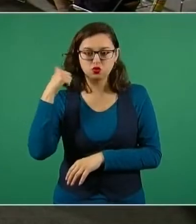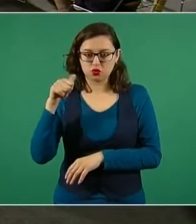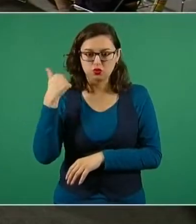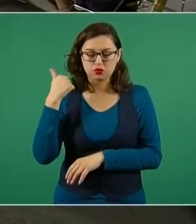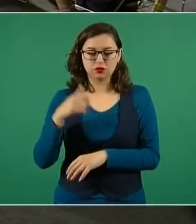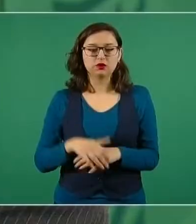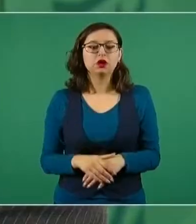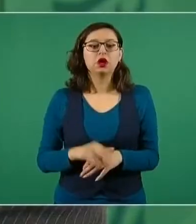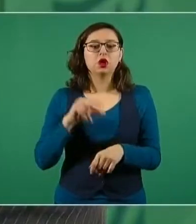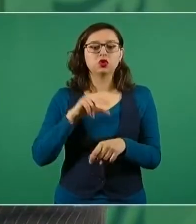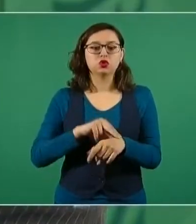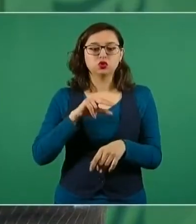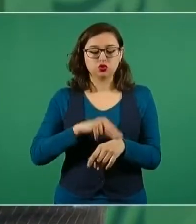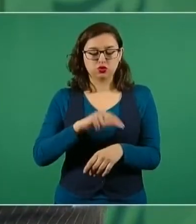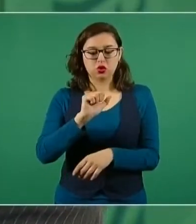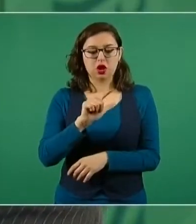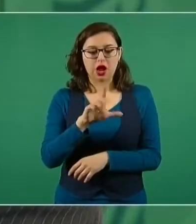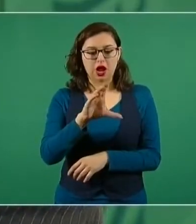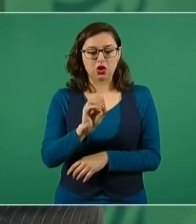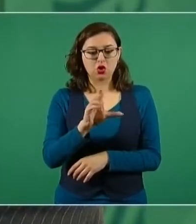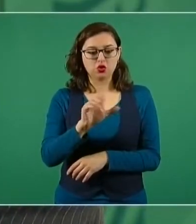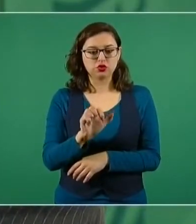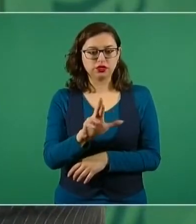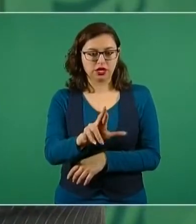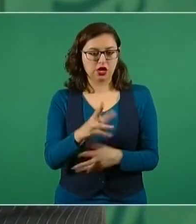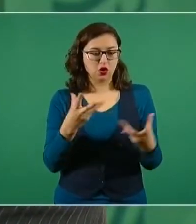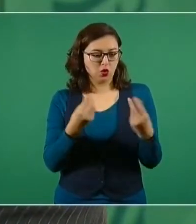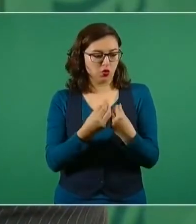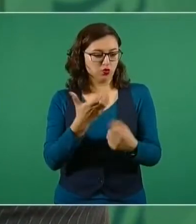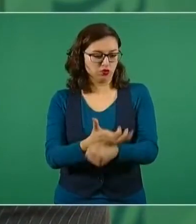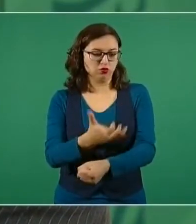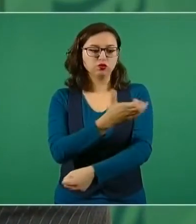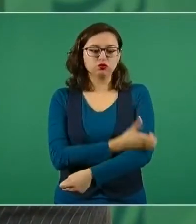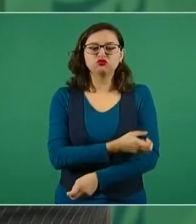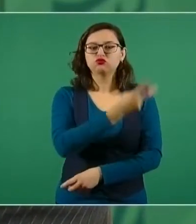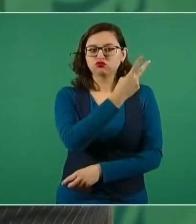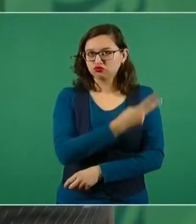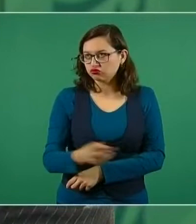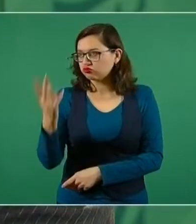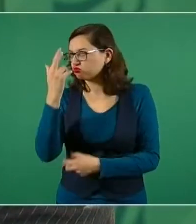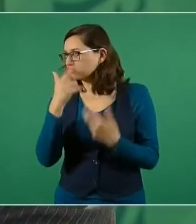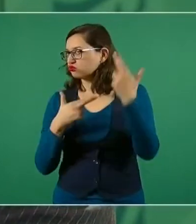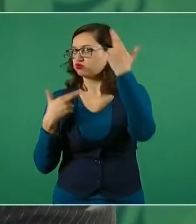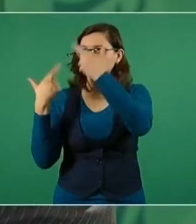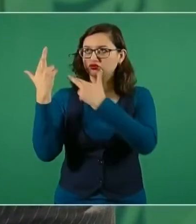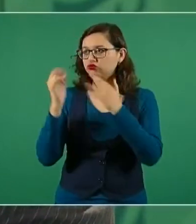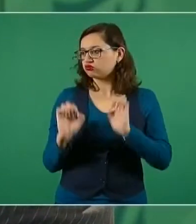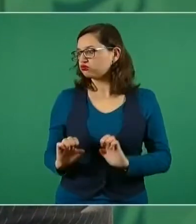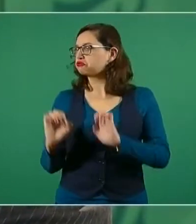el doctor Jorge Alcocer y ya quedamos de que